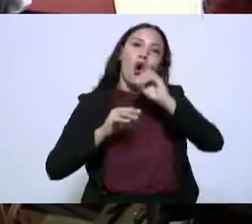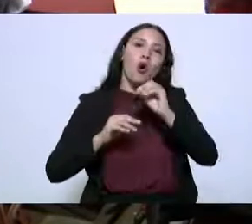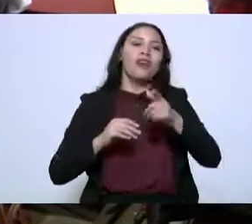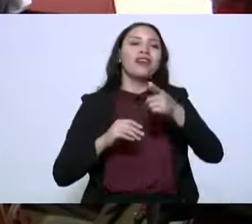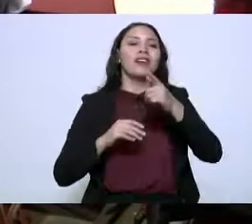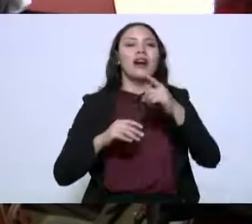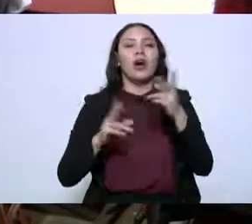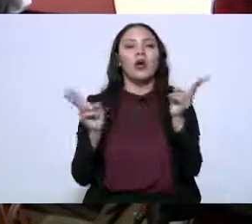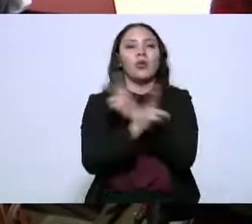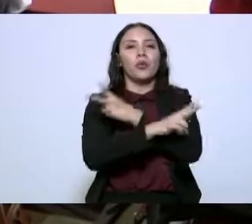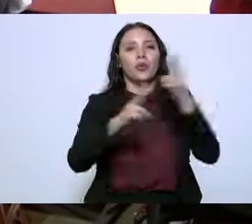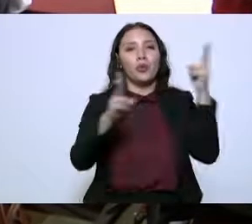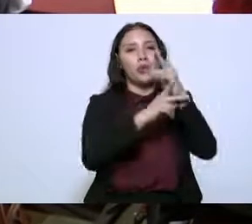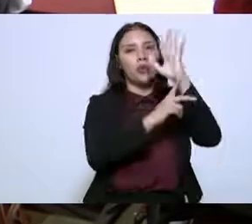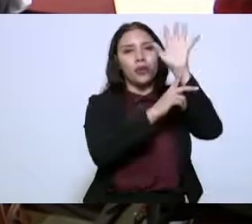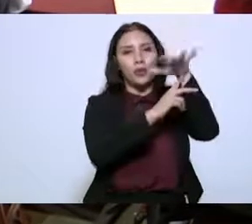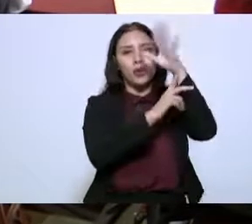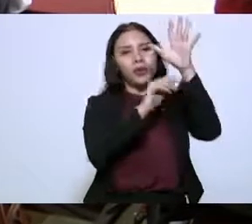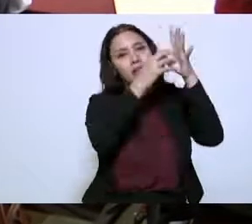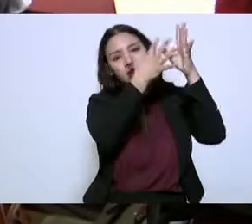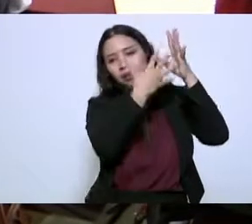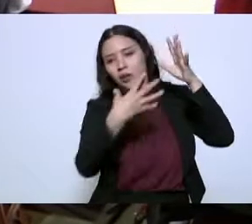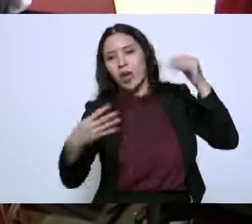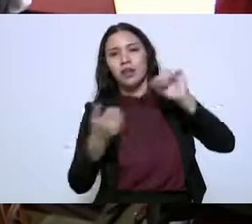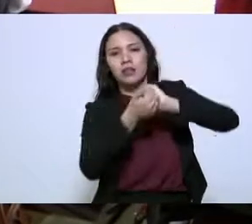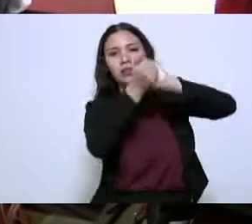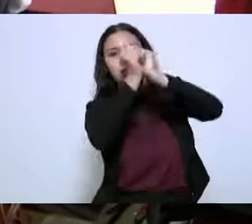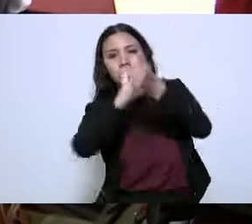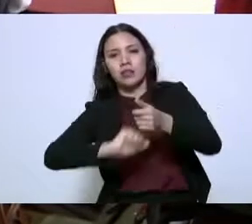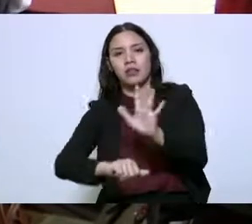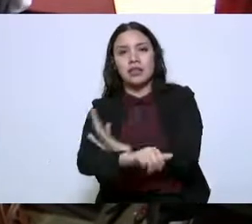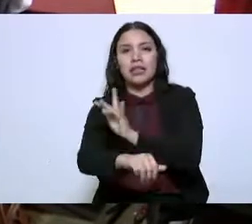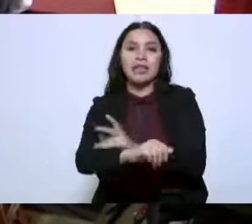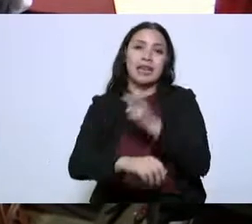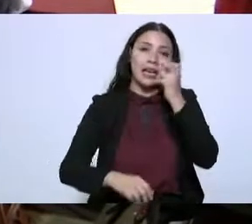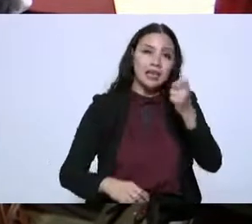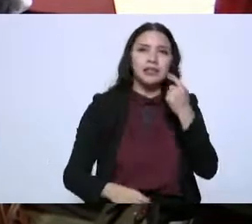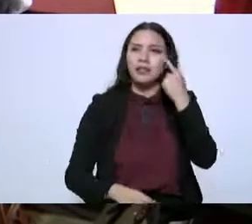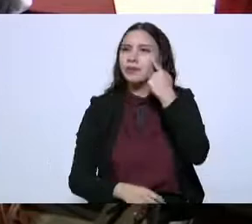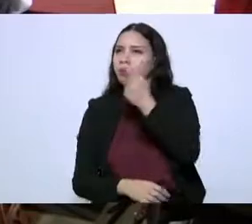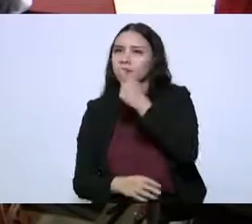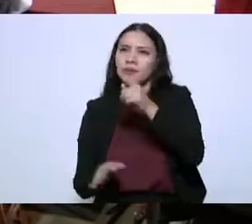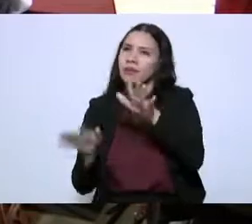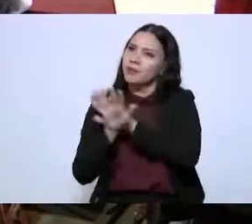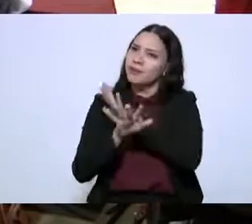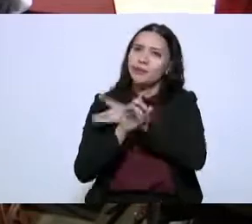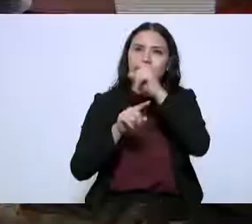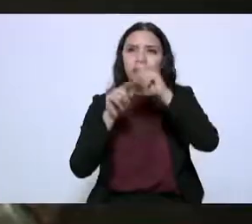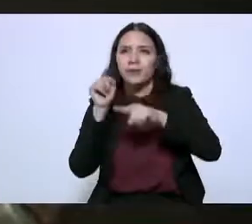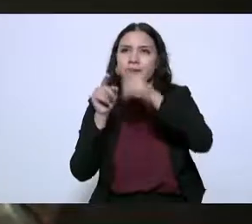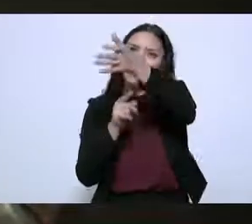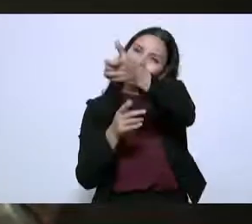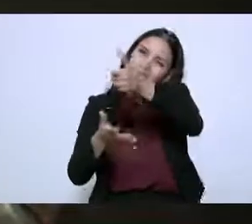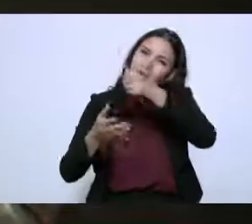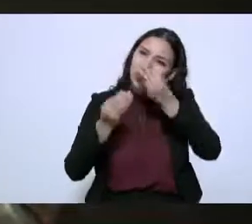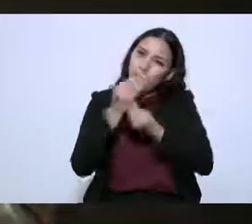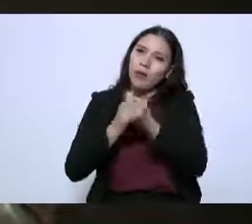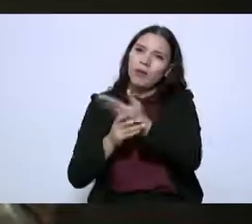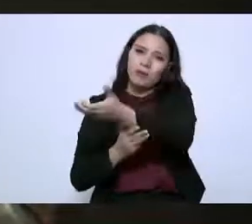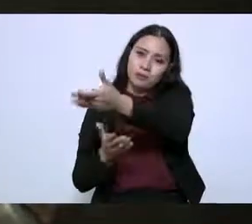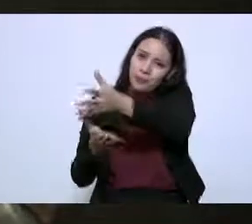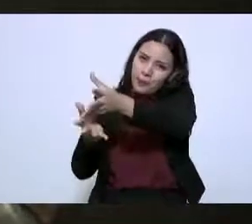que es donde hemos tenido la necesidad de hacer líneas de transmisión para poder sacar esta